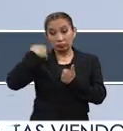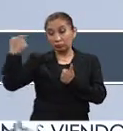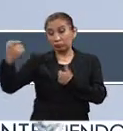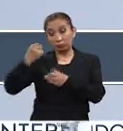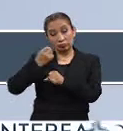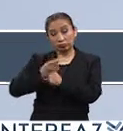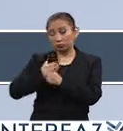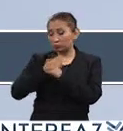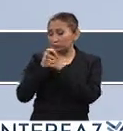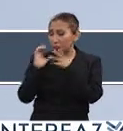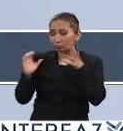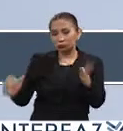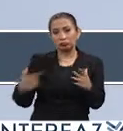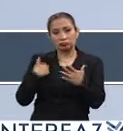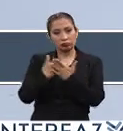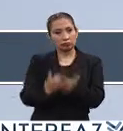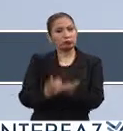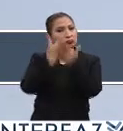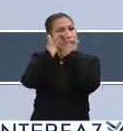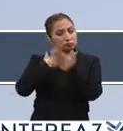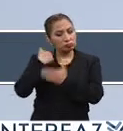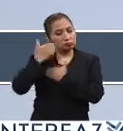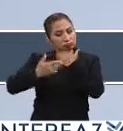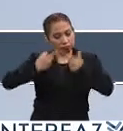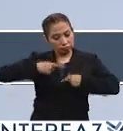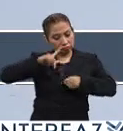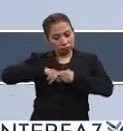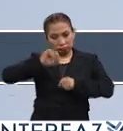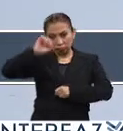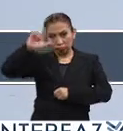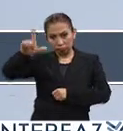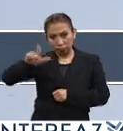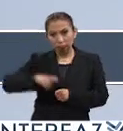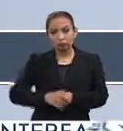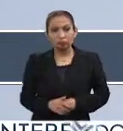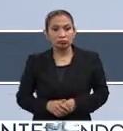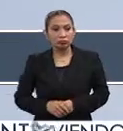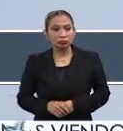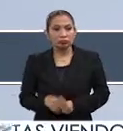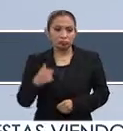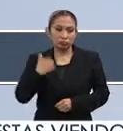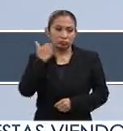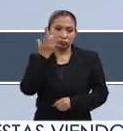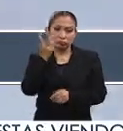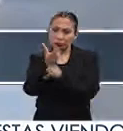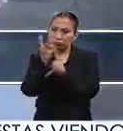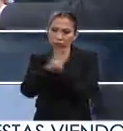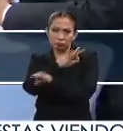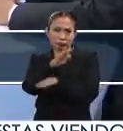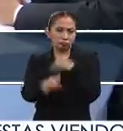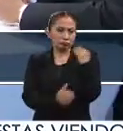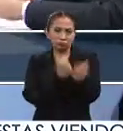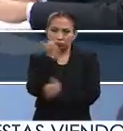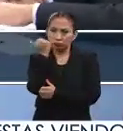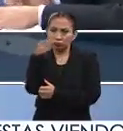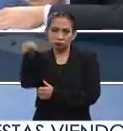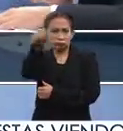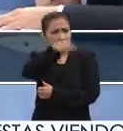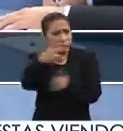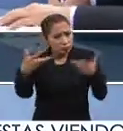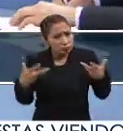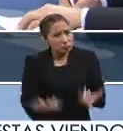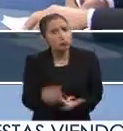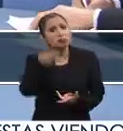fue una gran oportunidad que favoreció mi desarrollo personal y profesional y yo realizo una invitación a todos los estudiantes a que